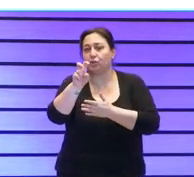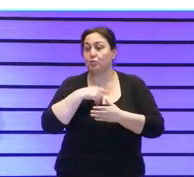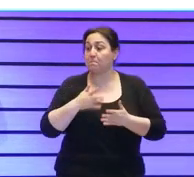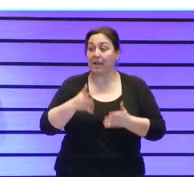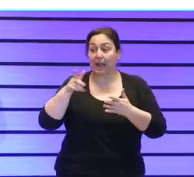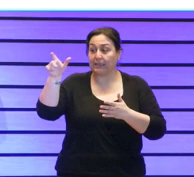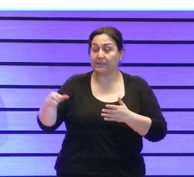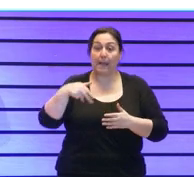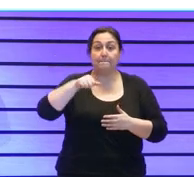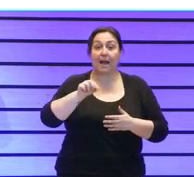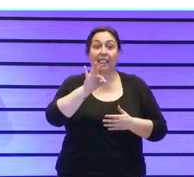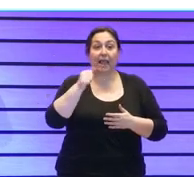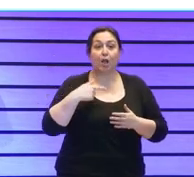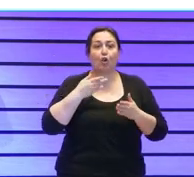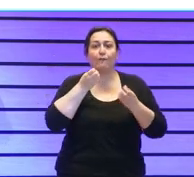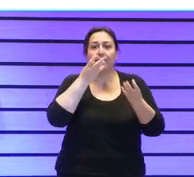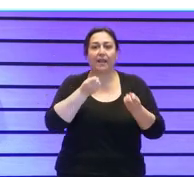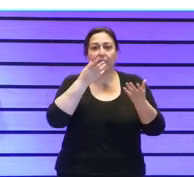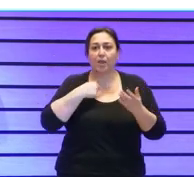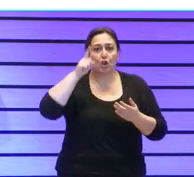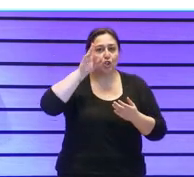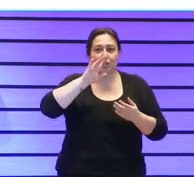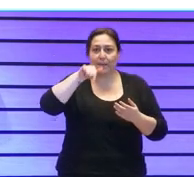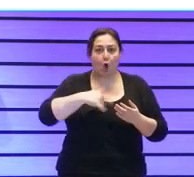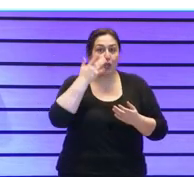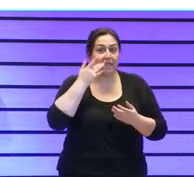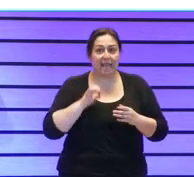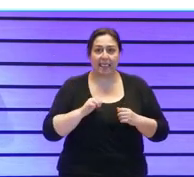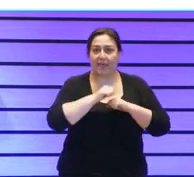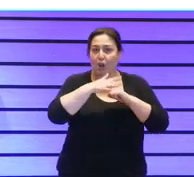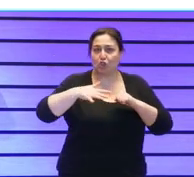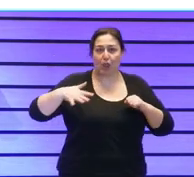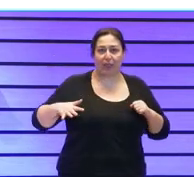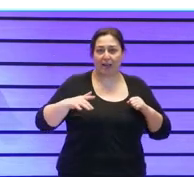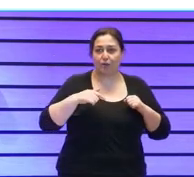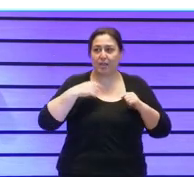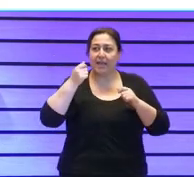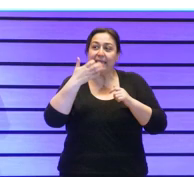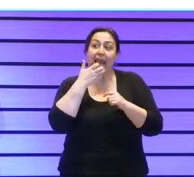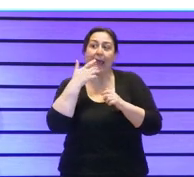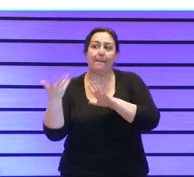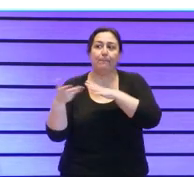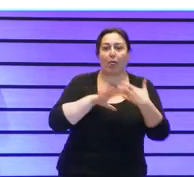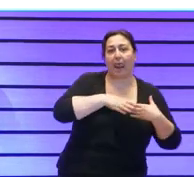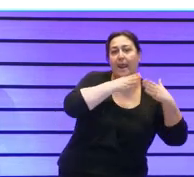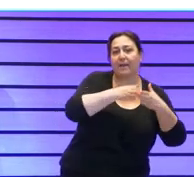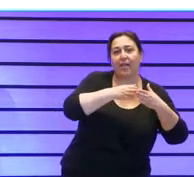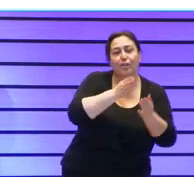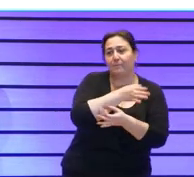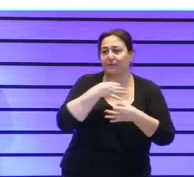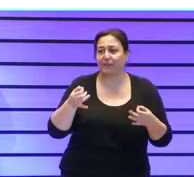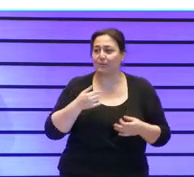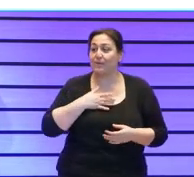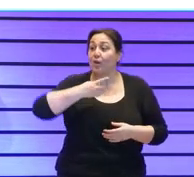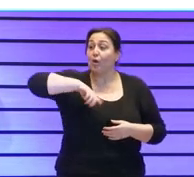porque de verdad no sabía que hoy era el día de los océanos y la metáfora de la navegación bueno nuestro proceso